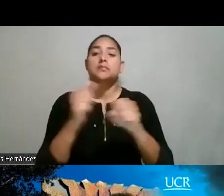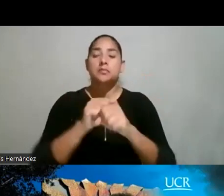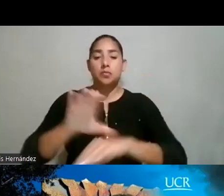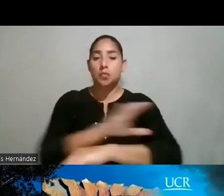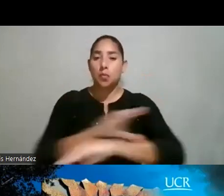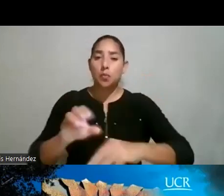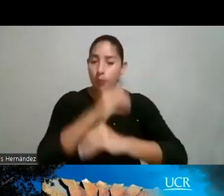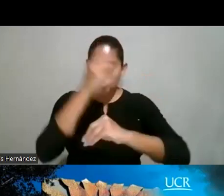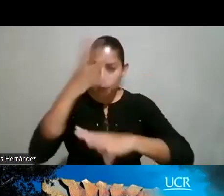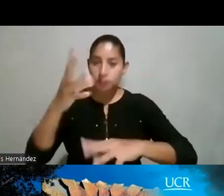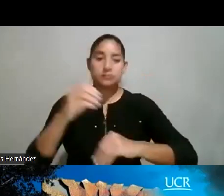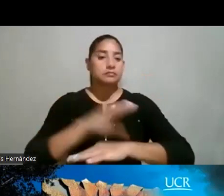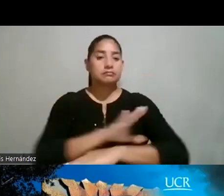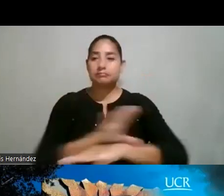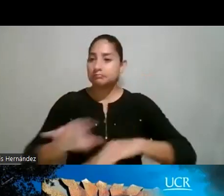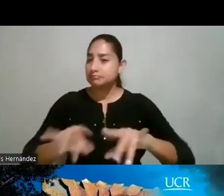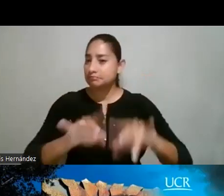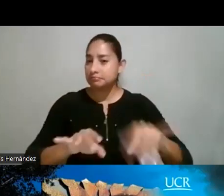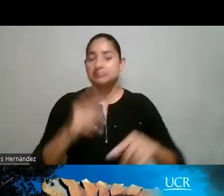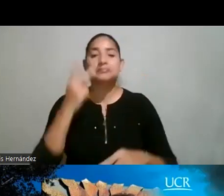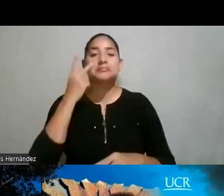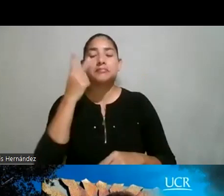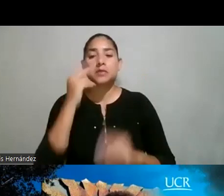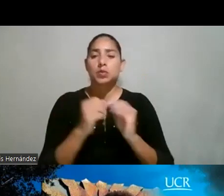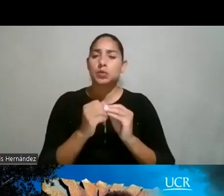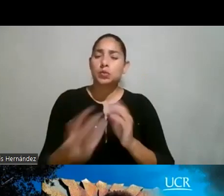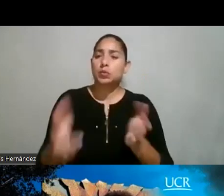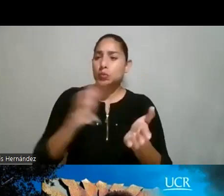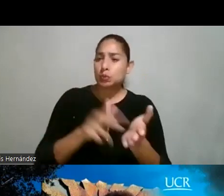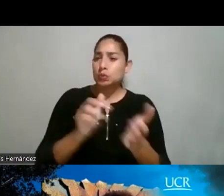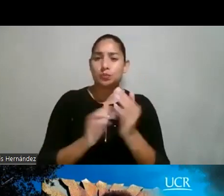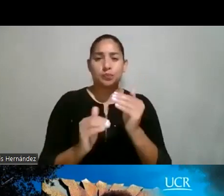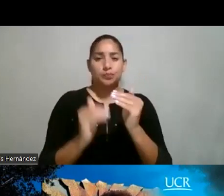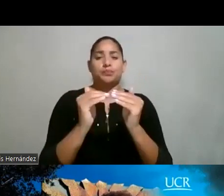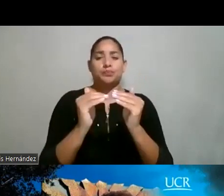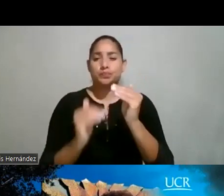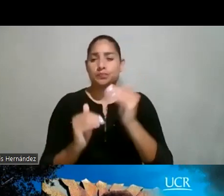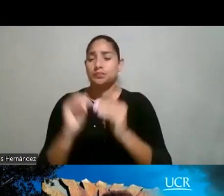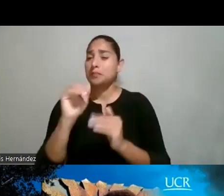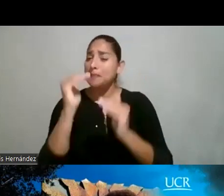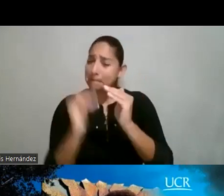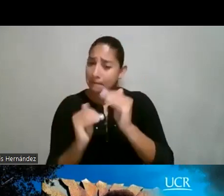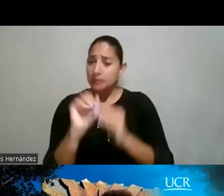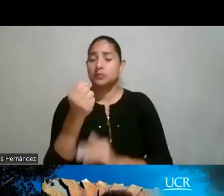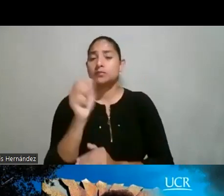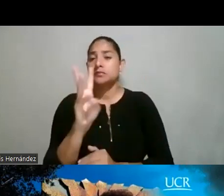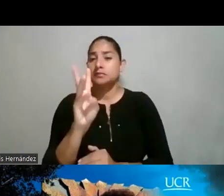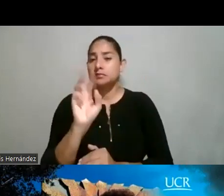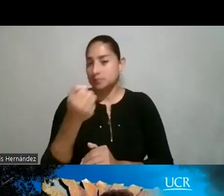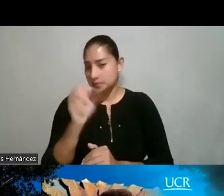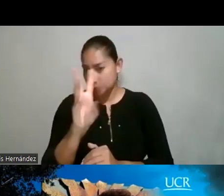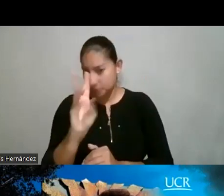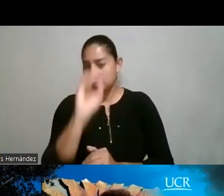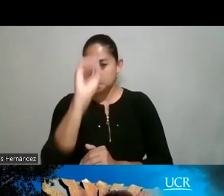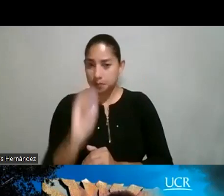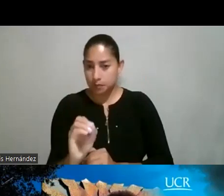informática, donde vemos que la, la cantidad ni siquiera supera el, el 15%, aproximadamente, un 16